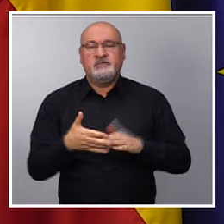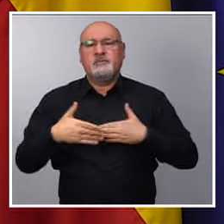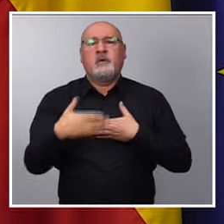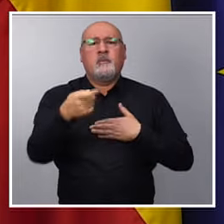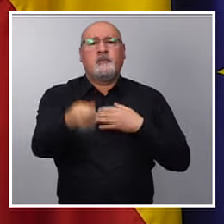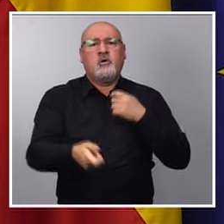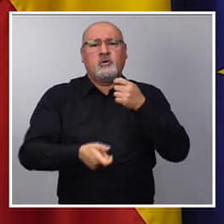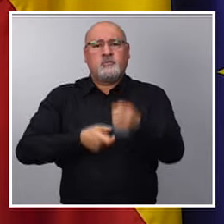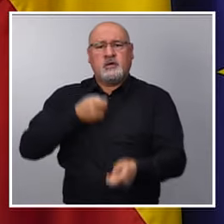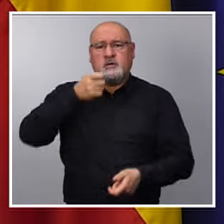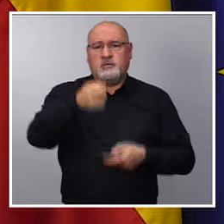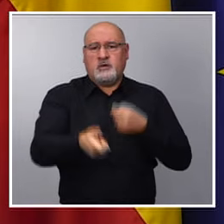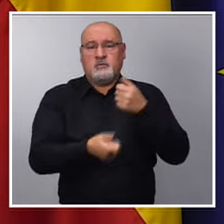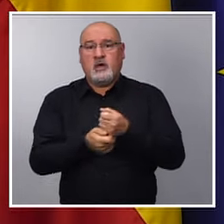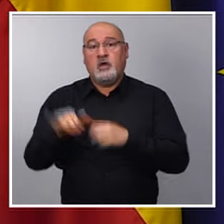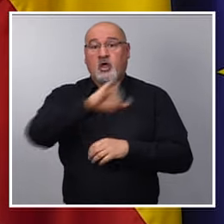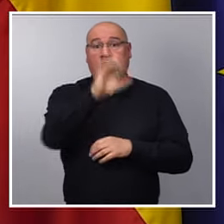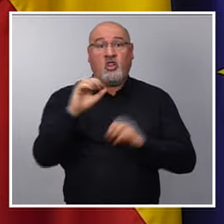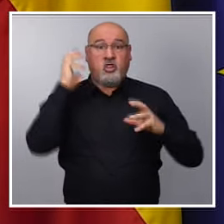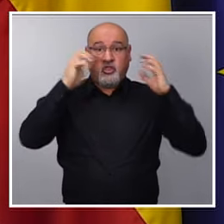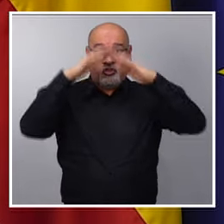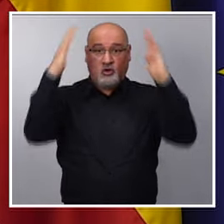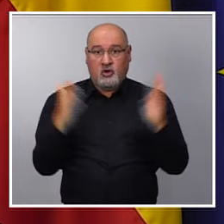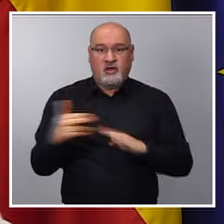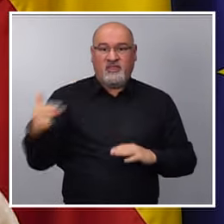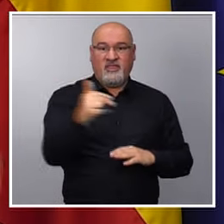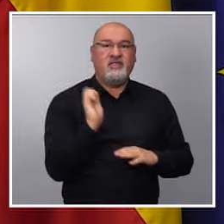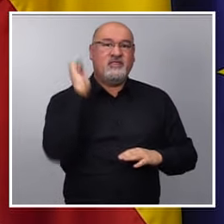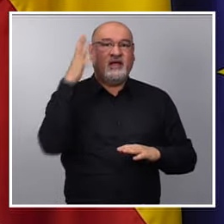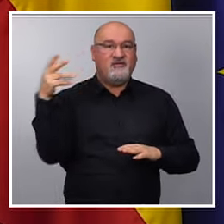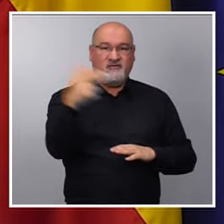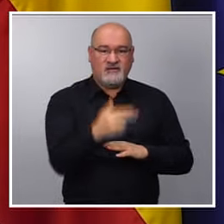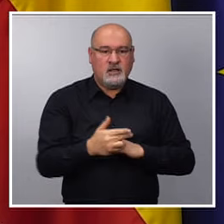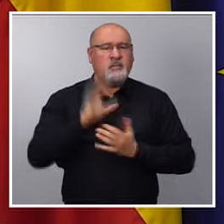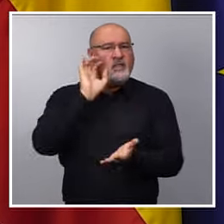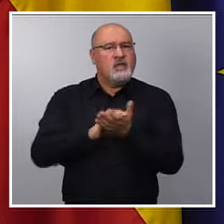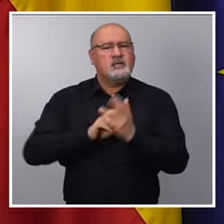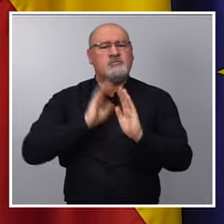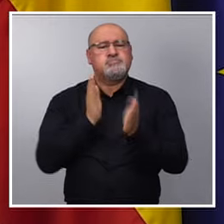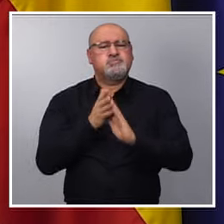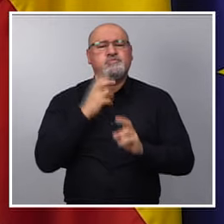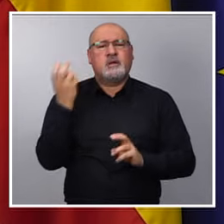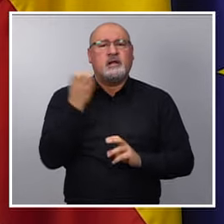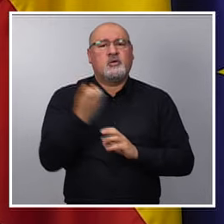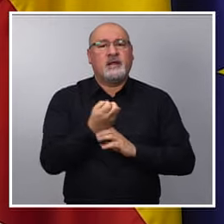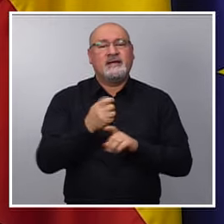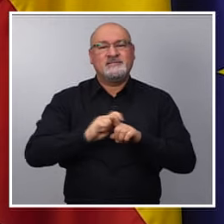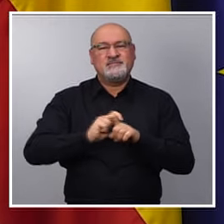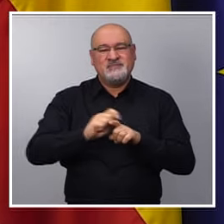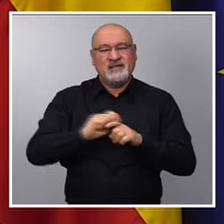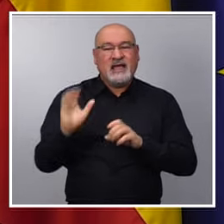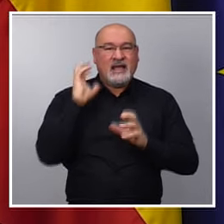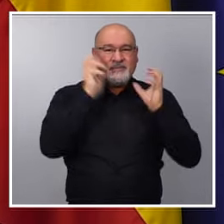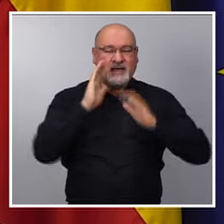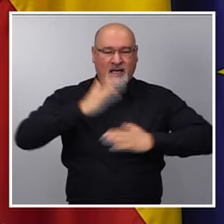tanto los zoológicos como los delfinarios para que se conviertan en centros de recuperación de especies autóctonas de manera